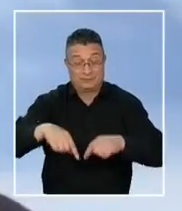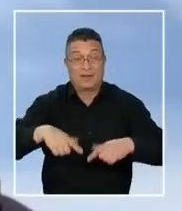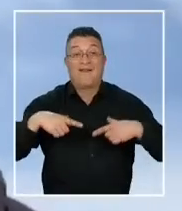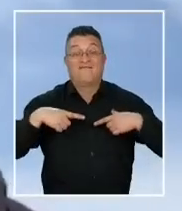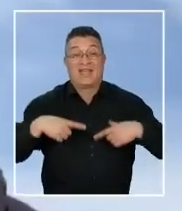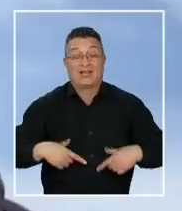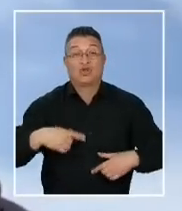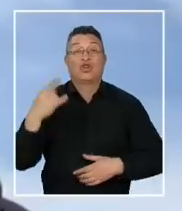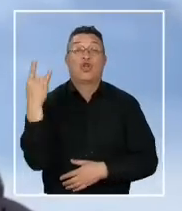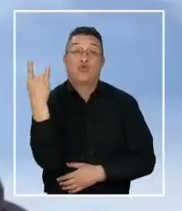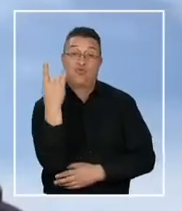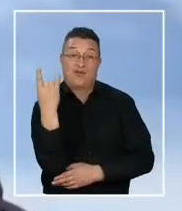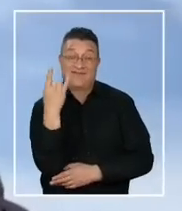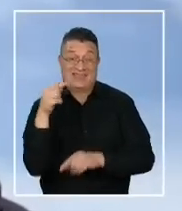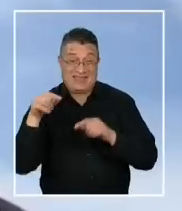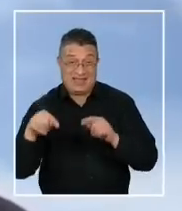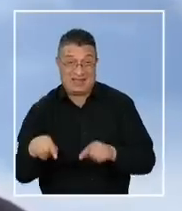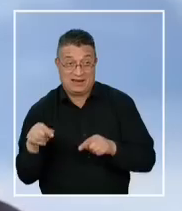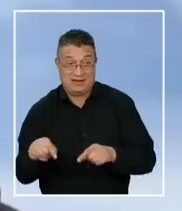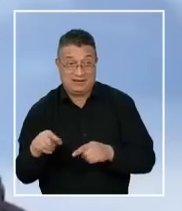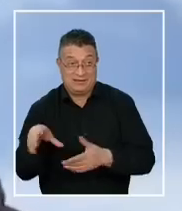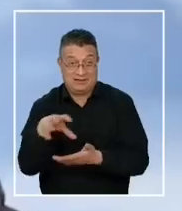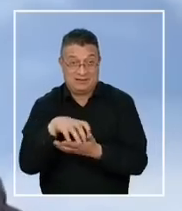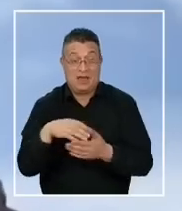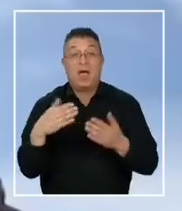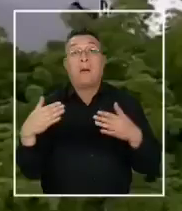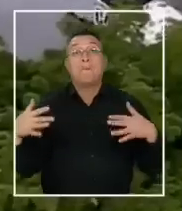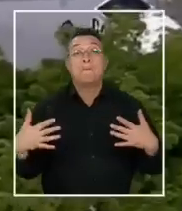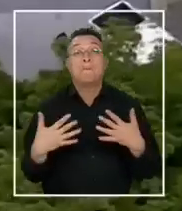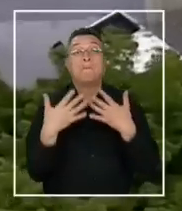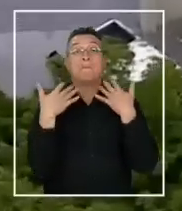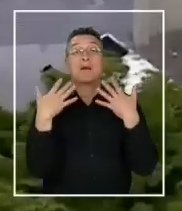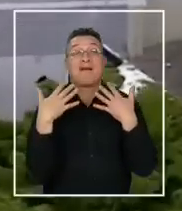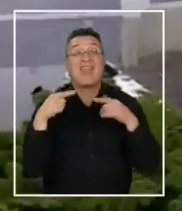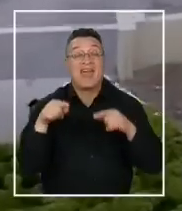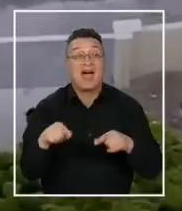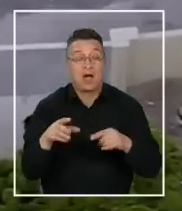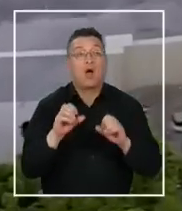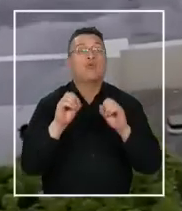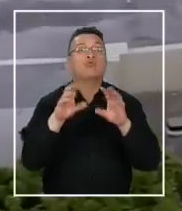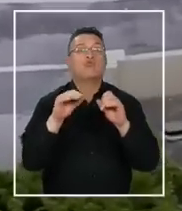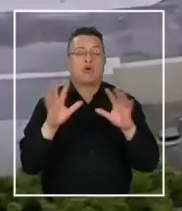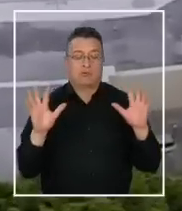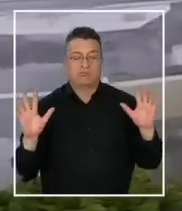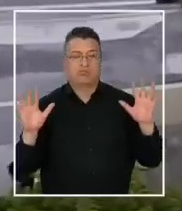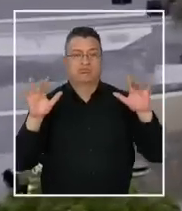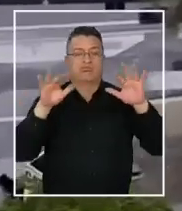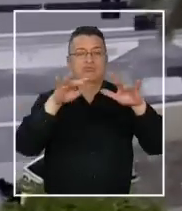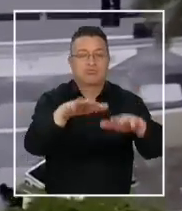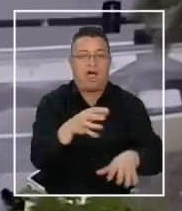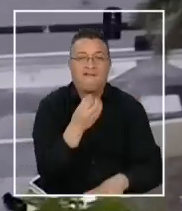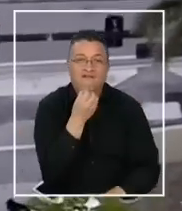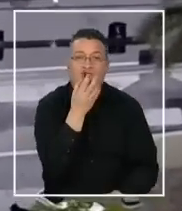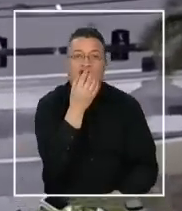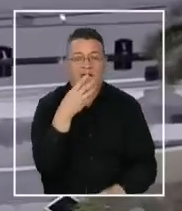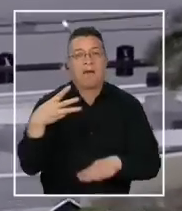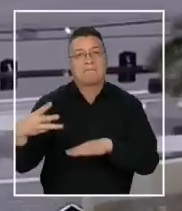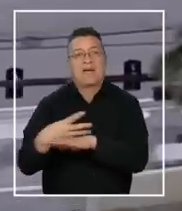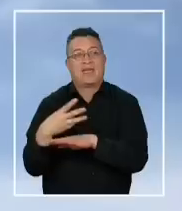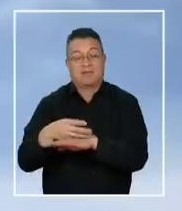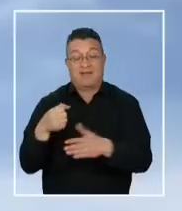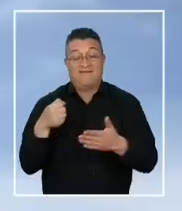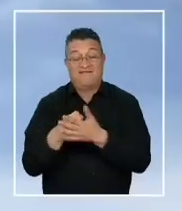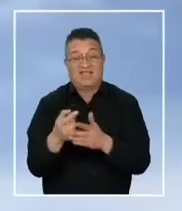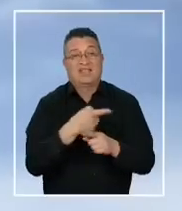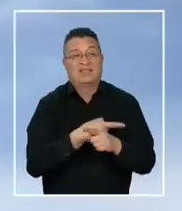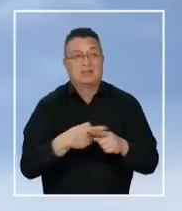vacaciones del universitario de la primavera, todos en la mayoría se vienen para Florida, Miami. Este fin de semana